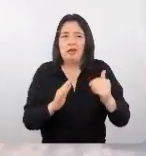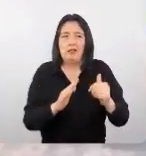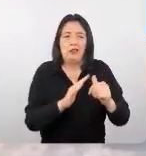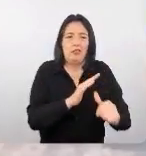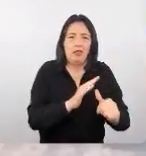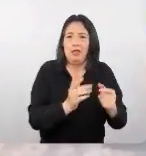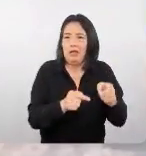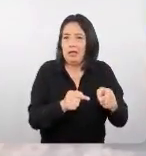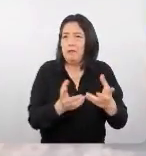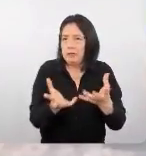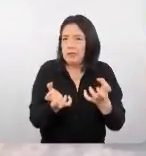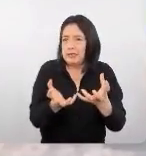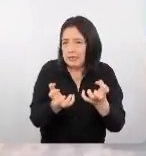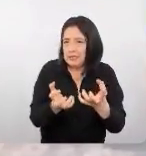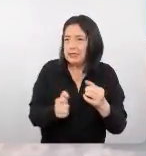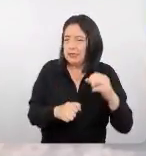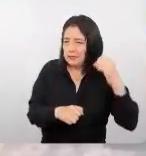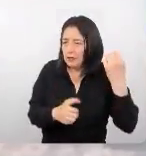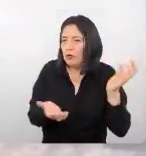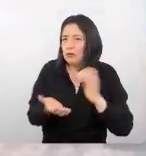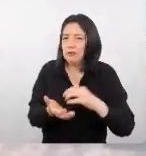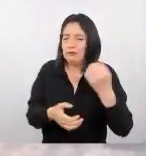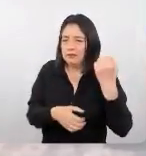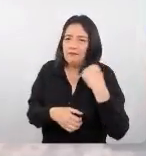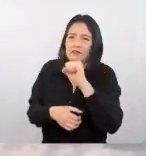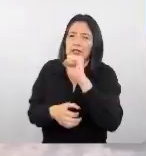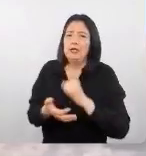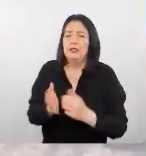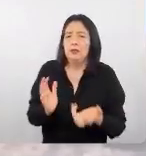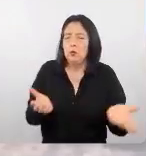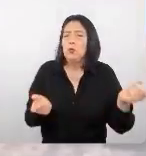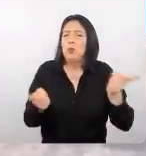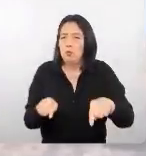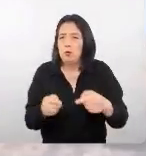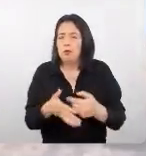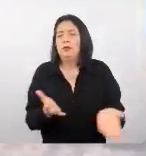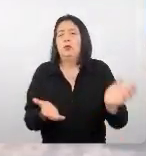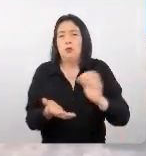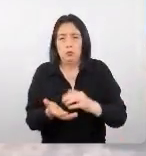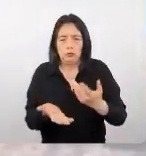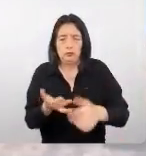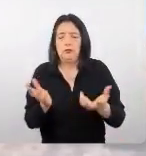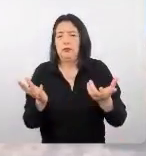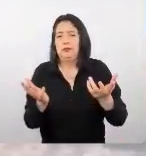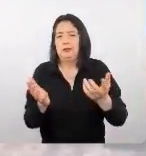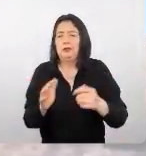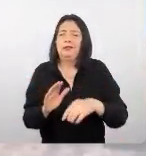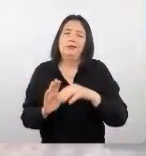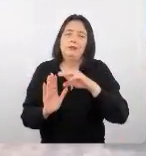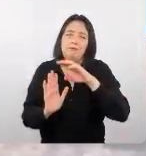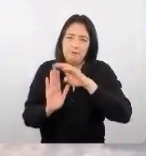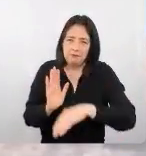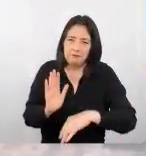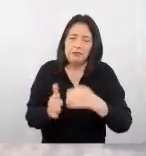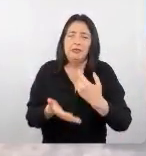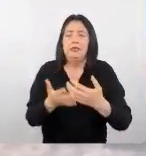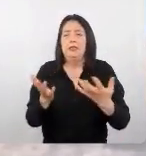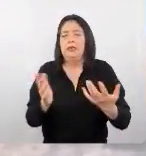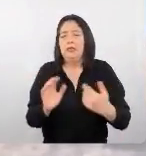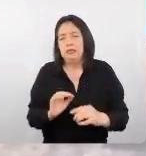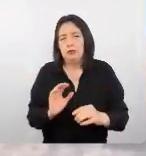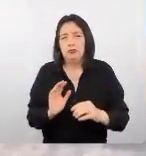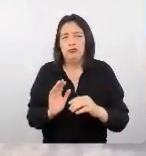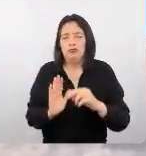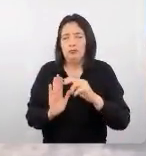deseoso de volver a viajar. Entonces, cuando nuevamente se reduzcan algunos elementos asociados al